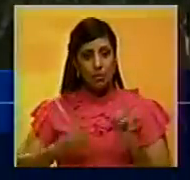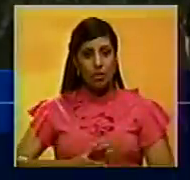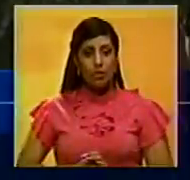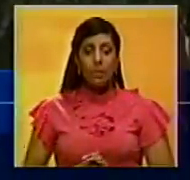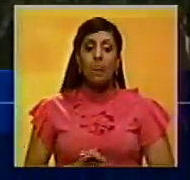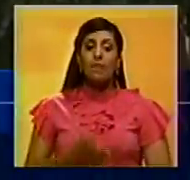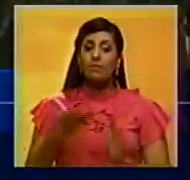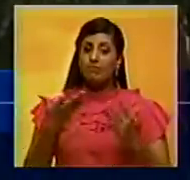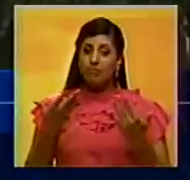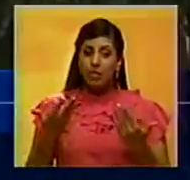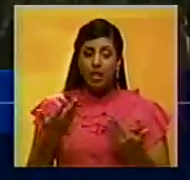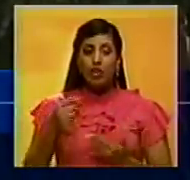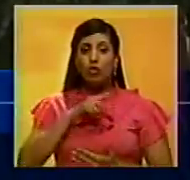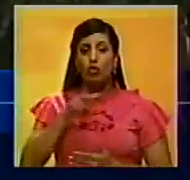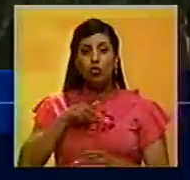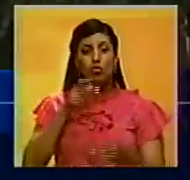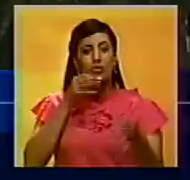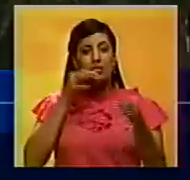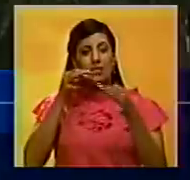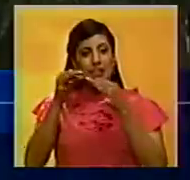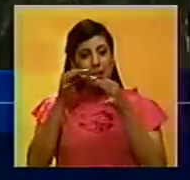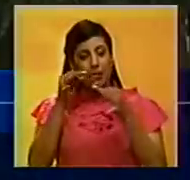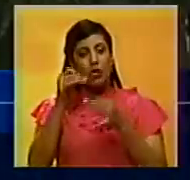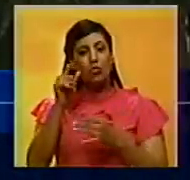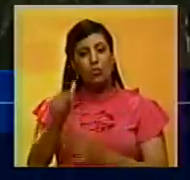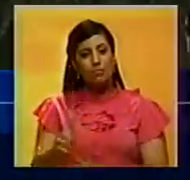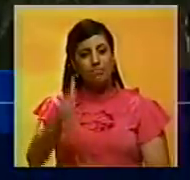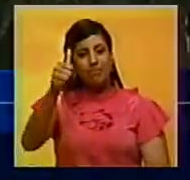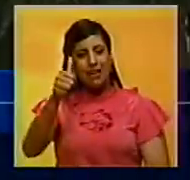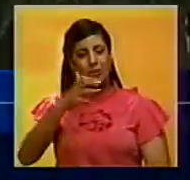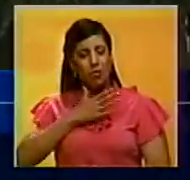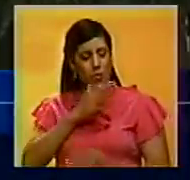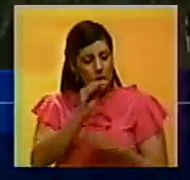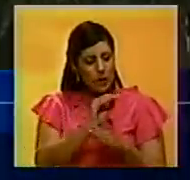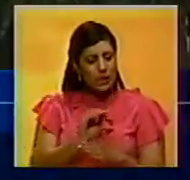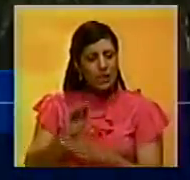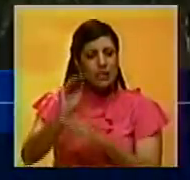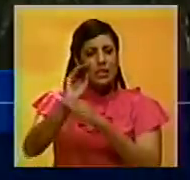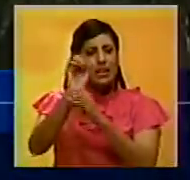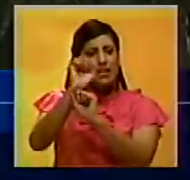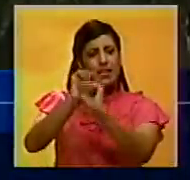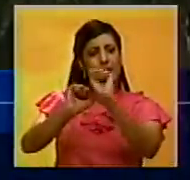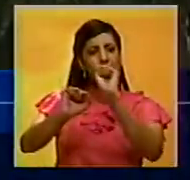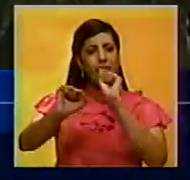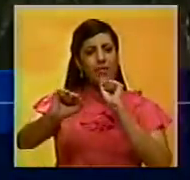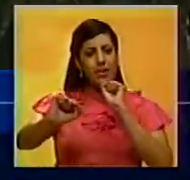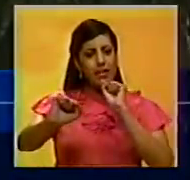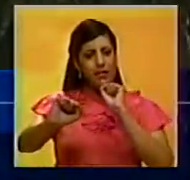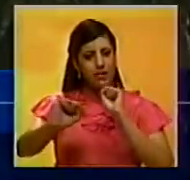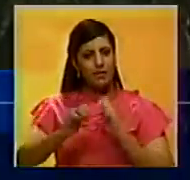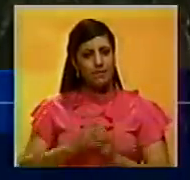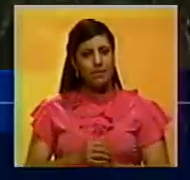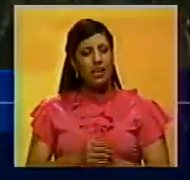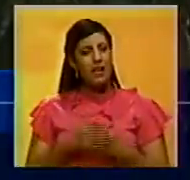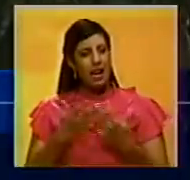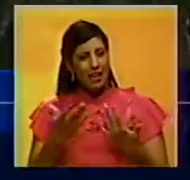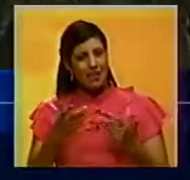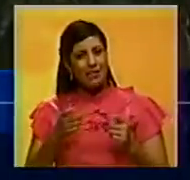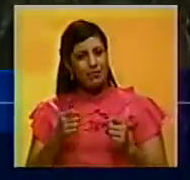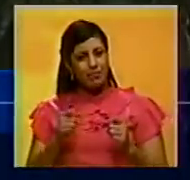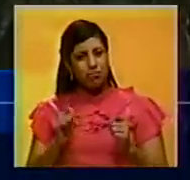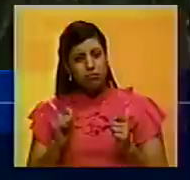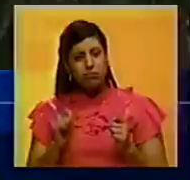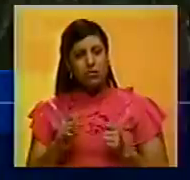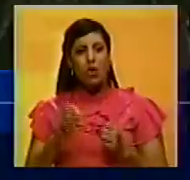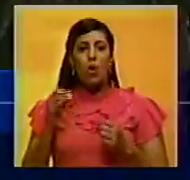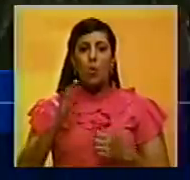del cual es precisamente su más celoso guardián y defensor. Tal pretensión